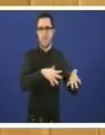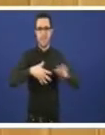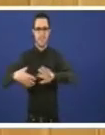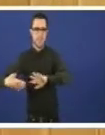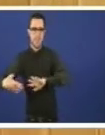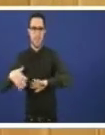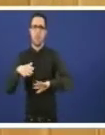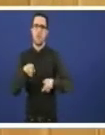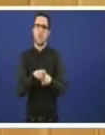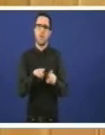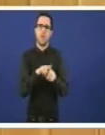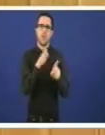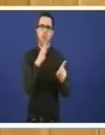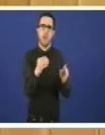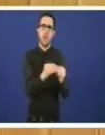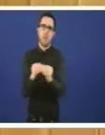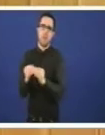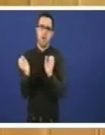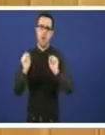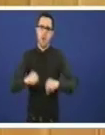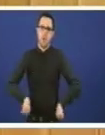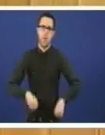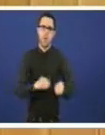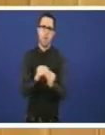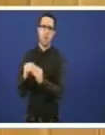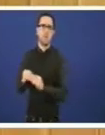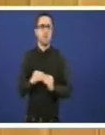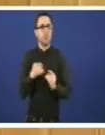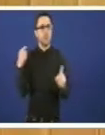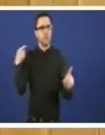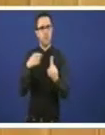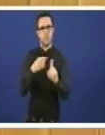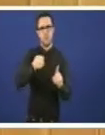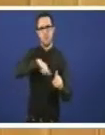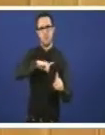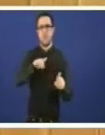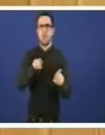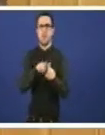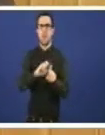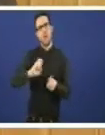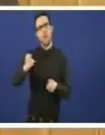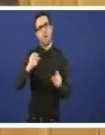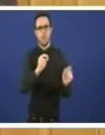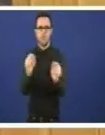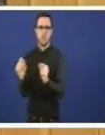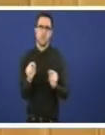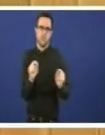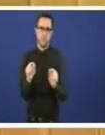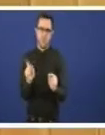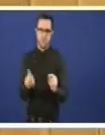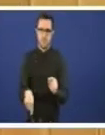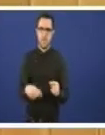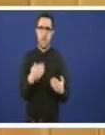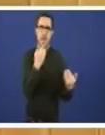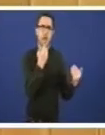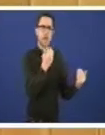un acordo unánime que está na nosa vontade como está tamén en outros foros máis nada señora presidenta moitas gracias moitas